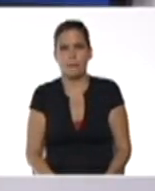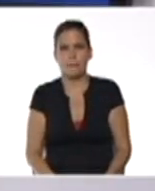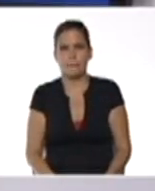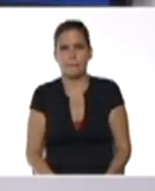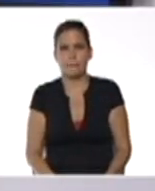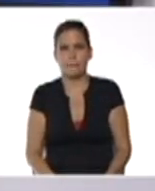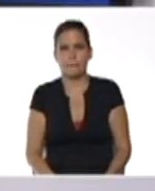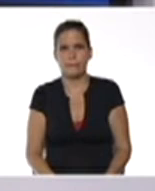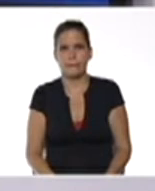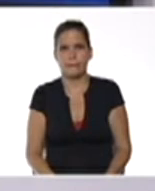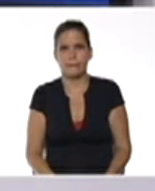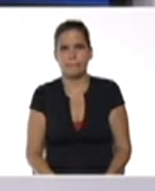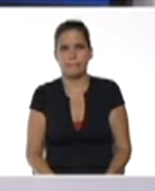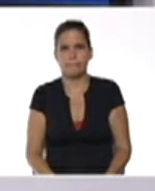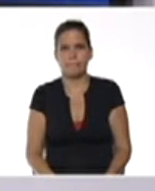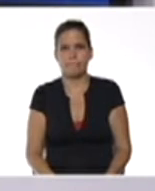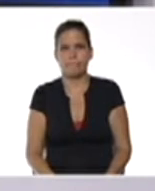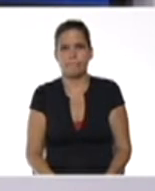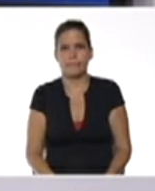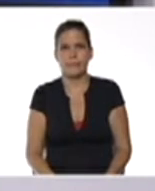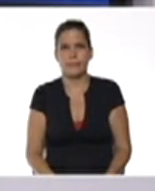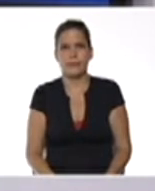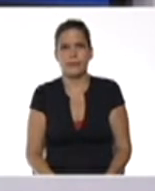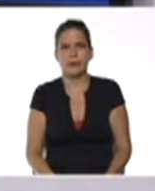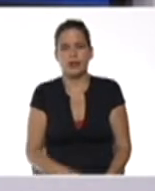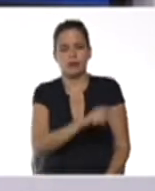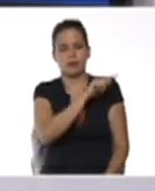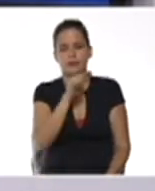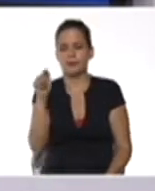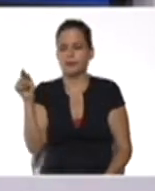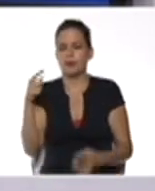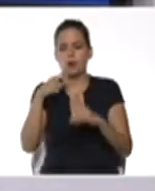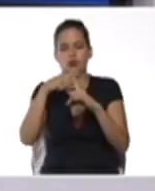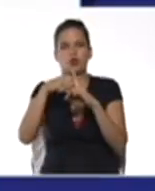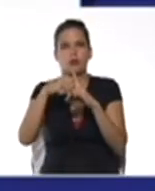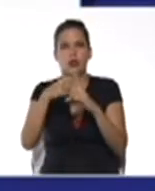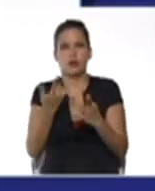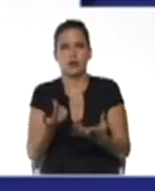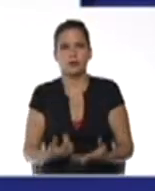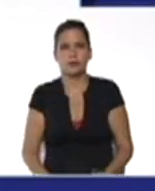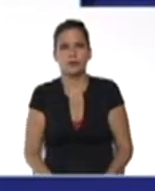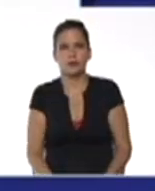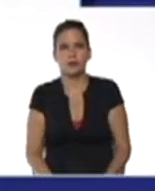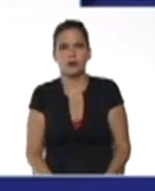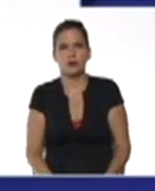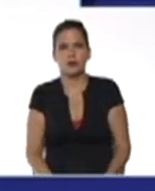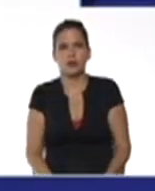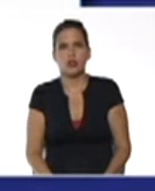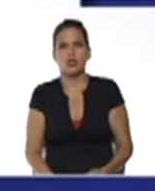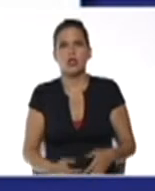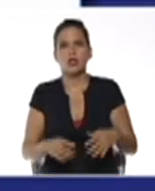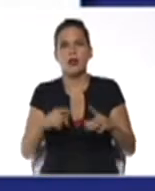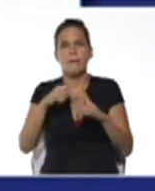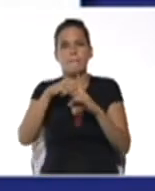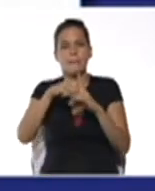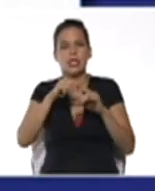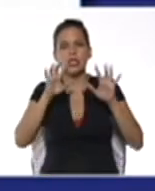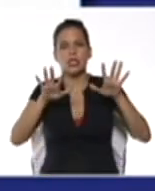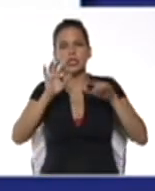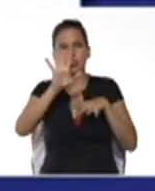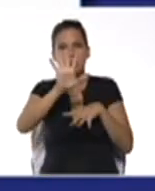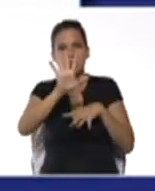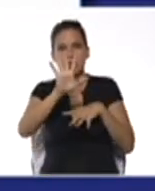sumar esos dos binomios que obtuvimos. Quedando el más 15 en morado, queda igual.